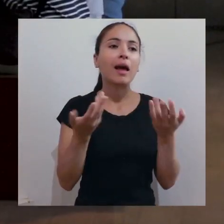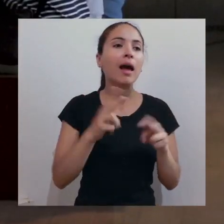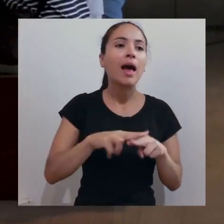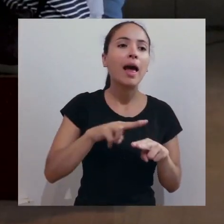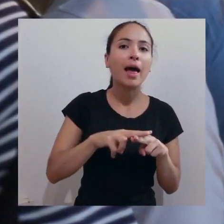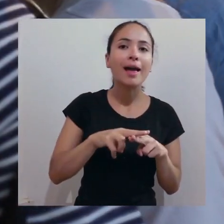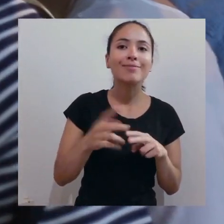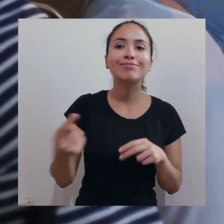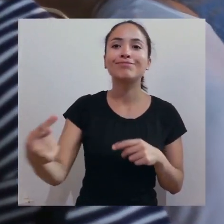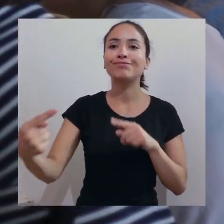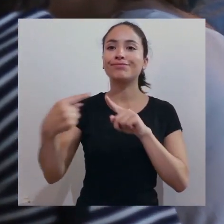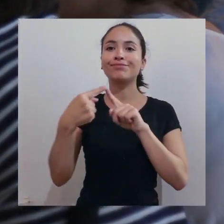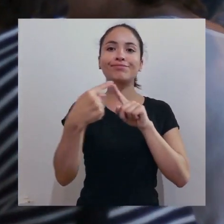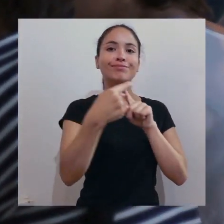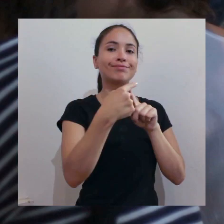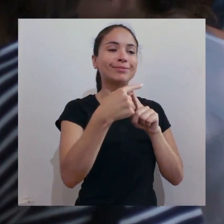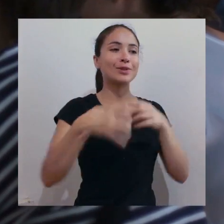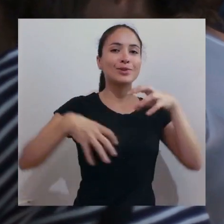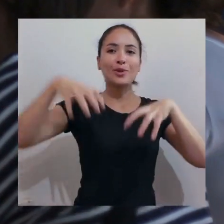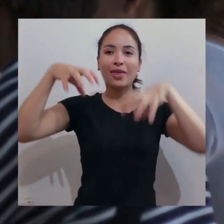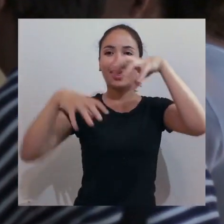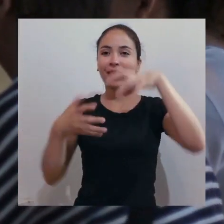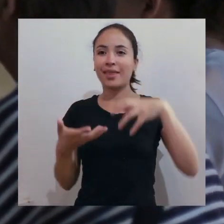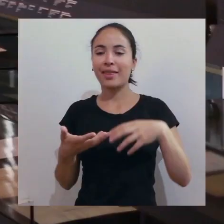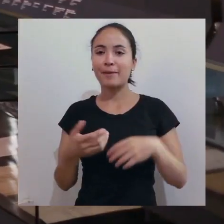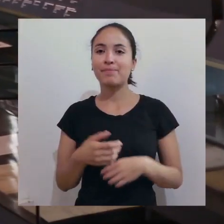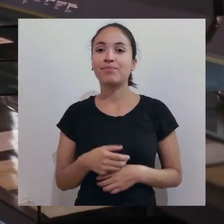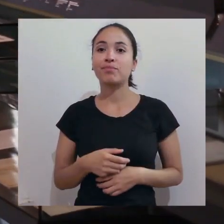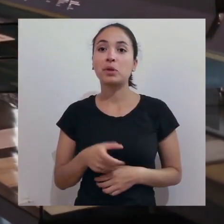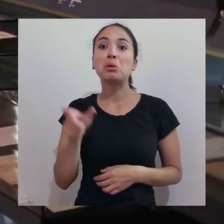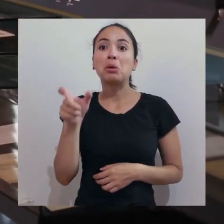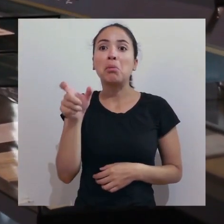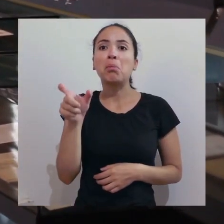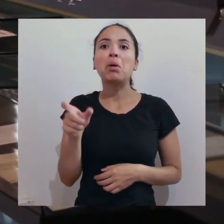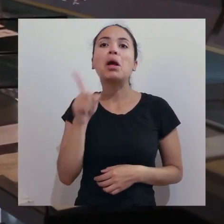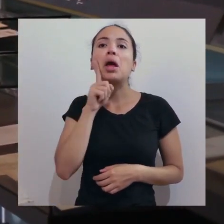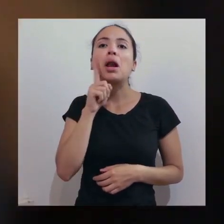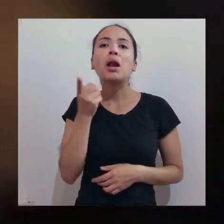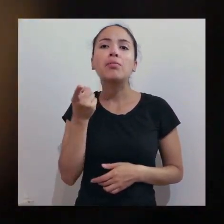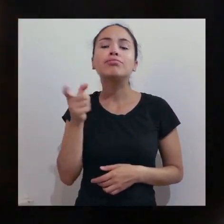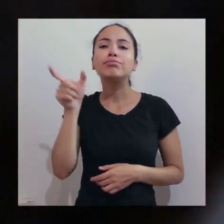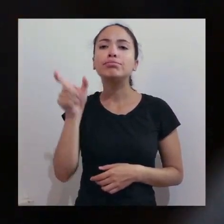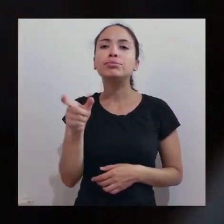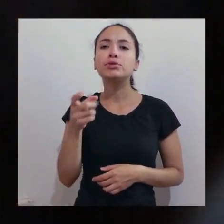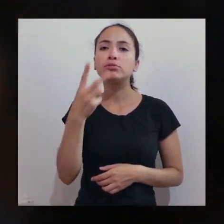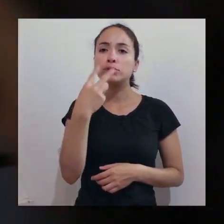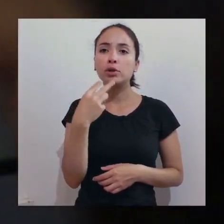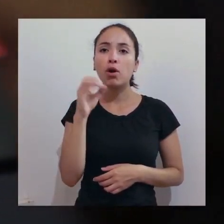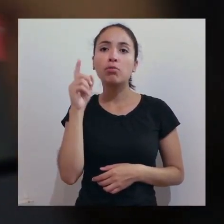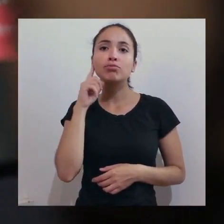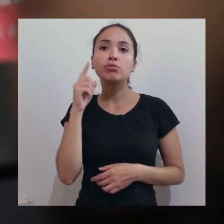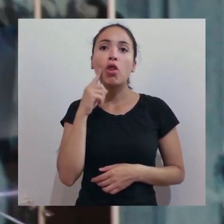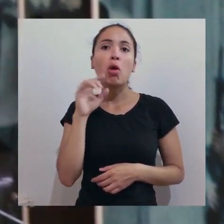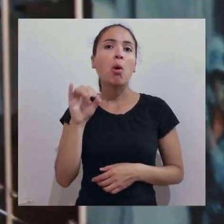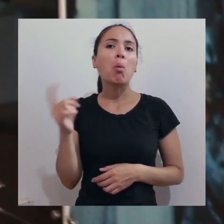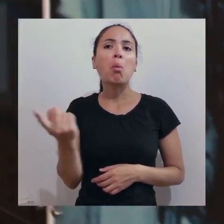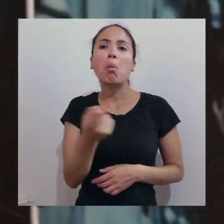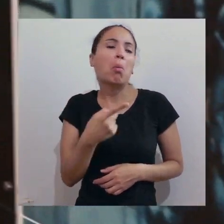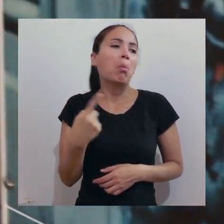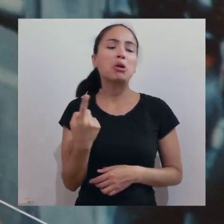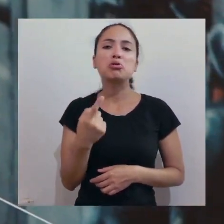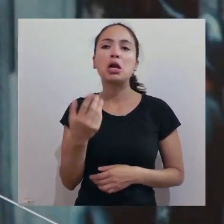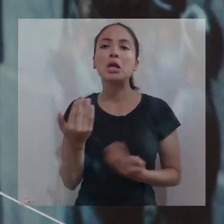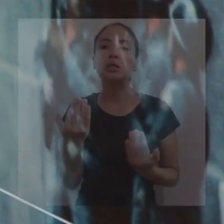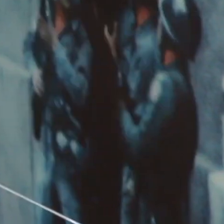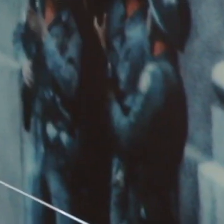describiendo lo que hay a su alrededor y vinculándolo con su entorno. Una herramienta útil para personas con discapacidad visual, auditiva o cualquiera que